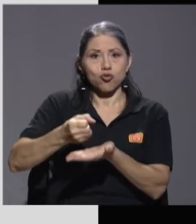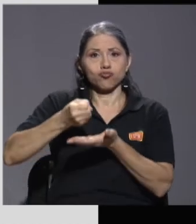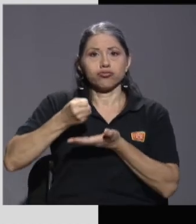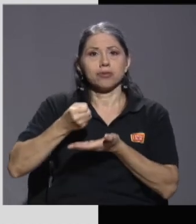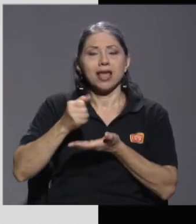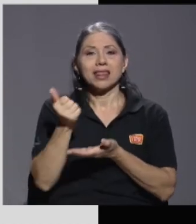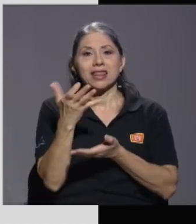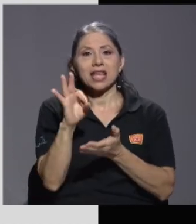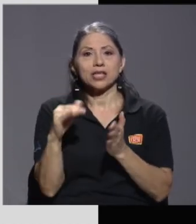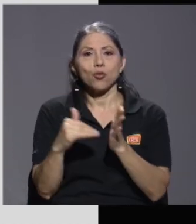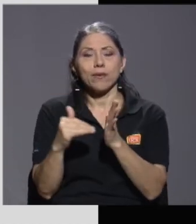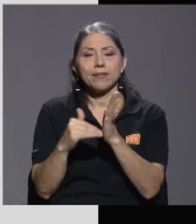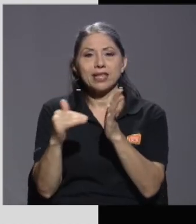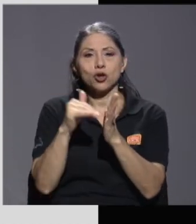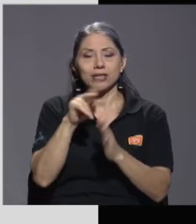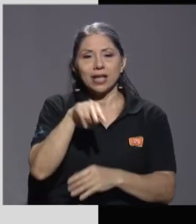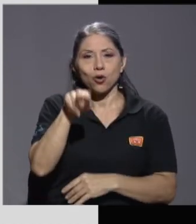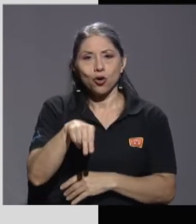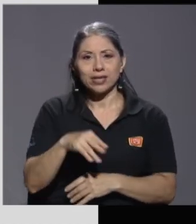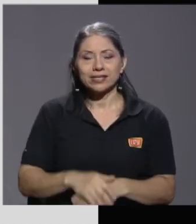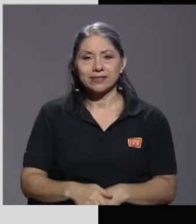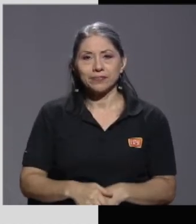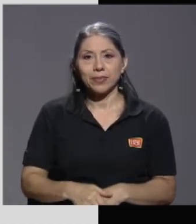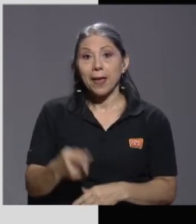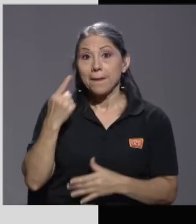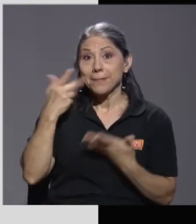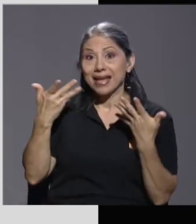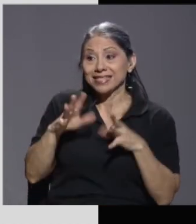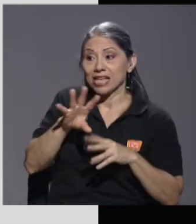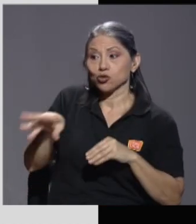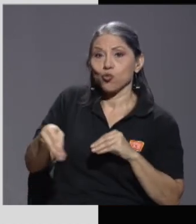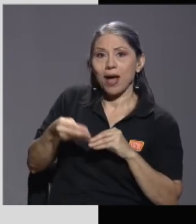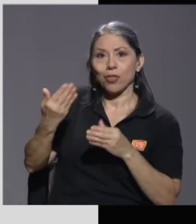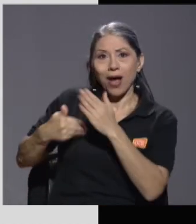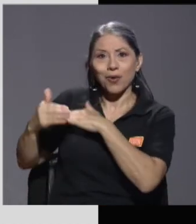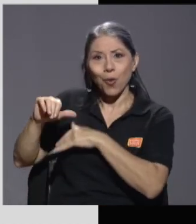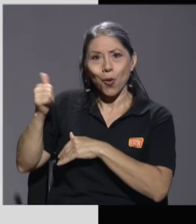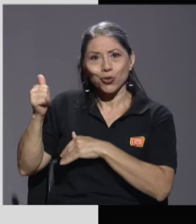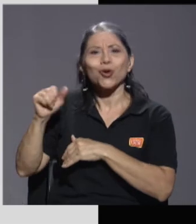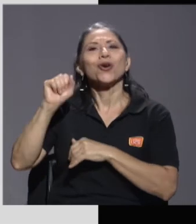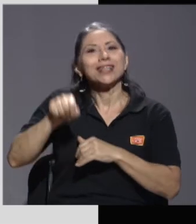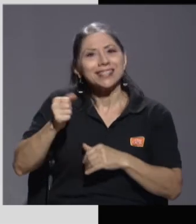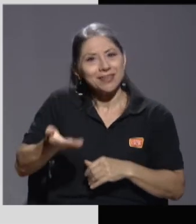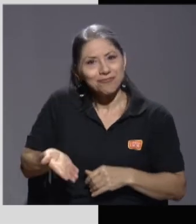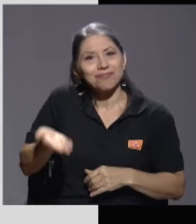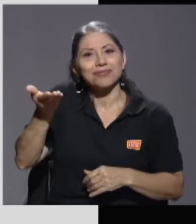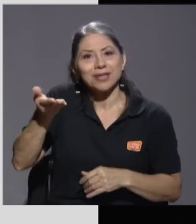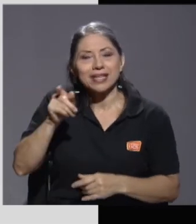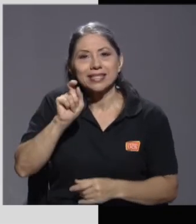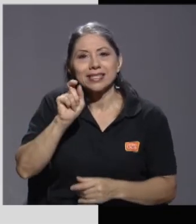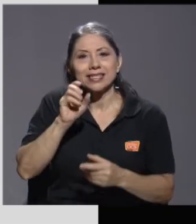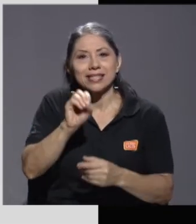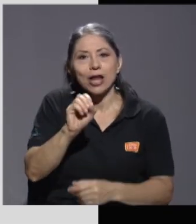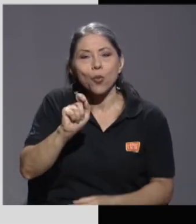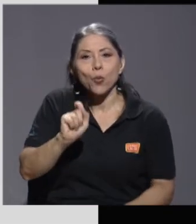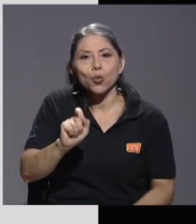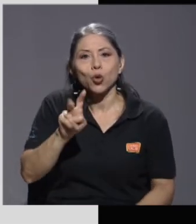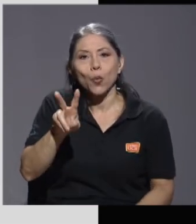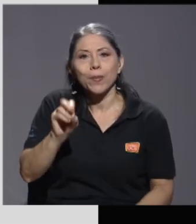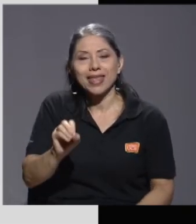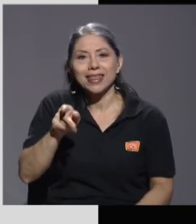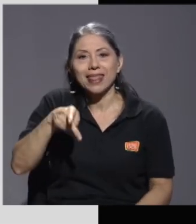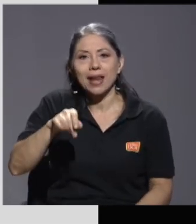mil millones de colones. Ok, vean que ya sumado a lo otro, si llega a superar el 0.20 del